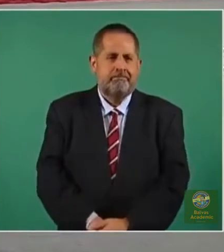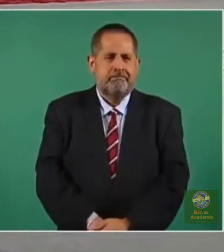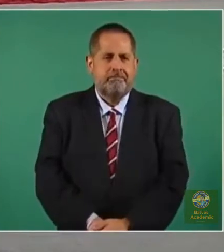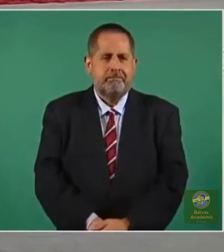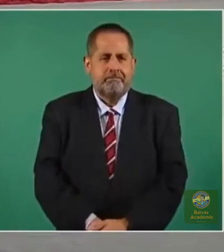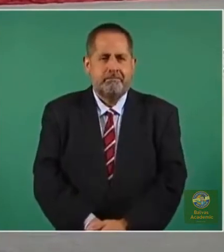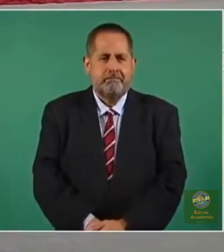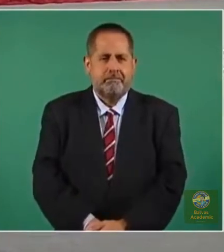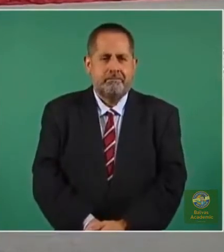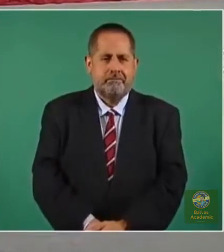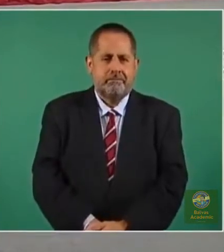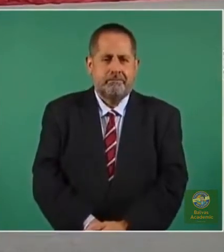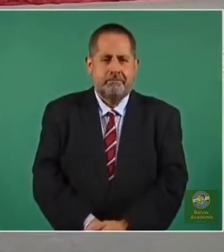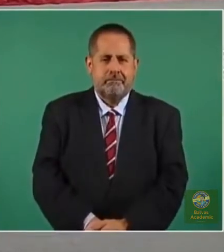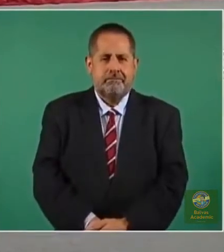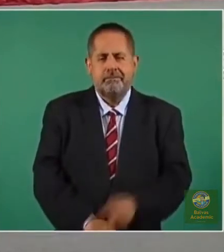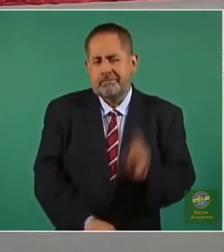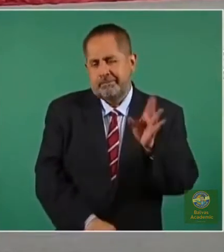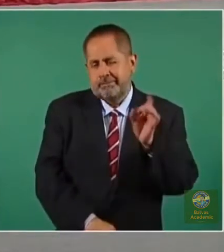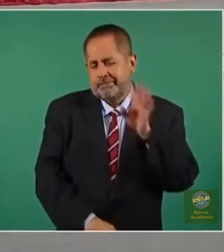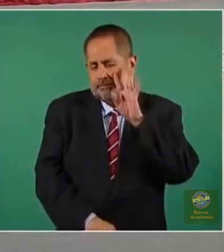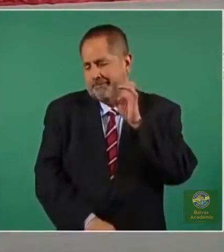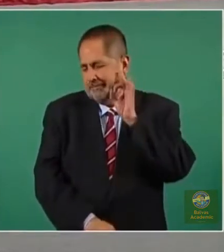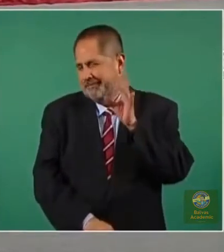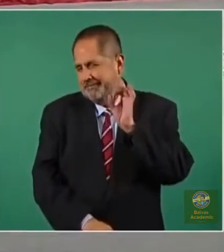eso sí, esa ya la vi,